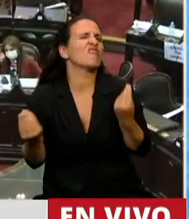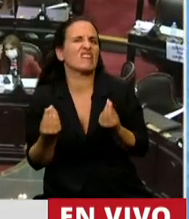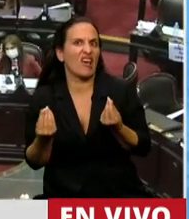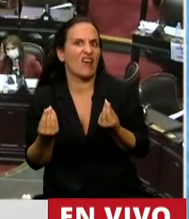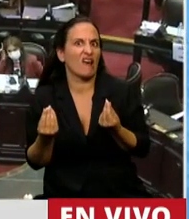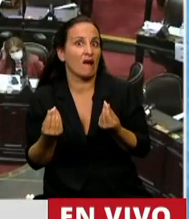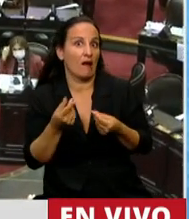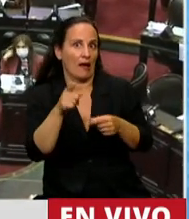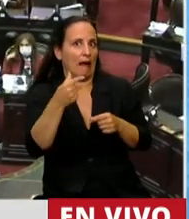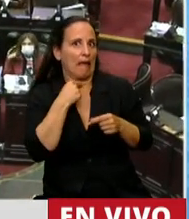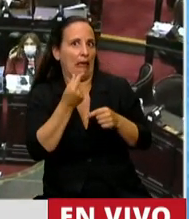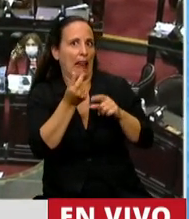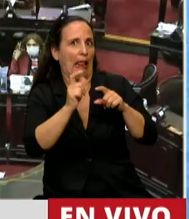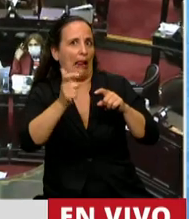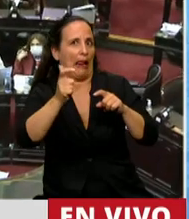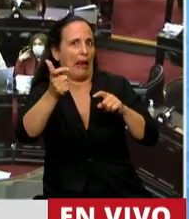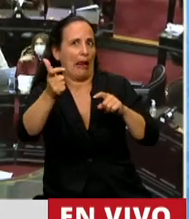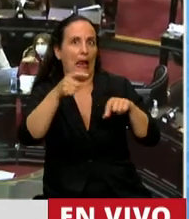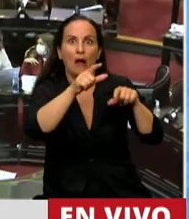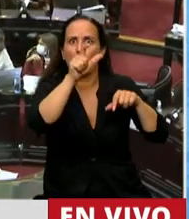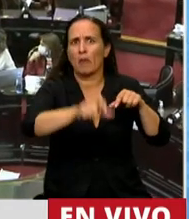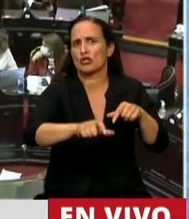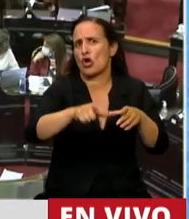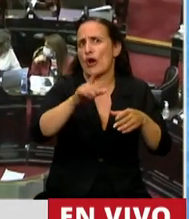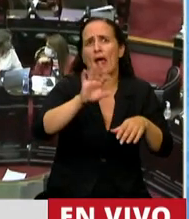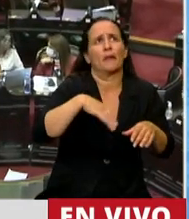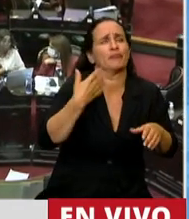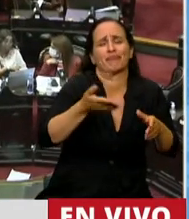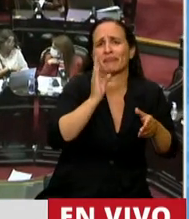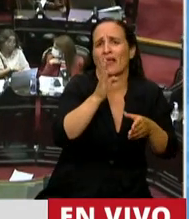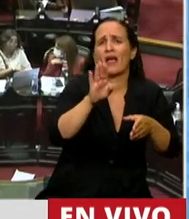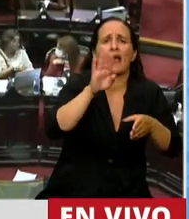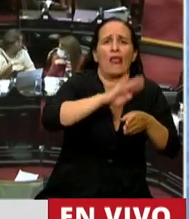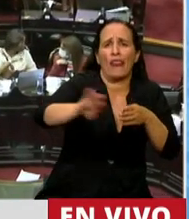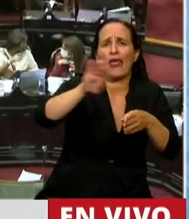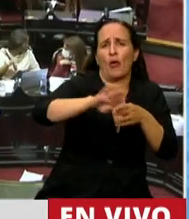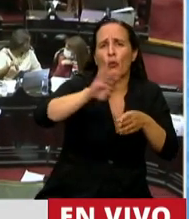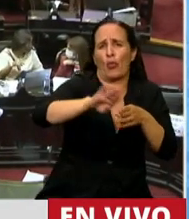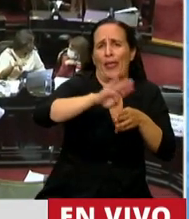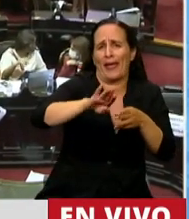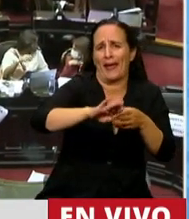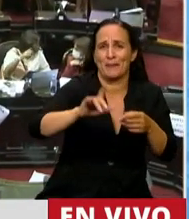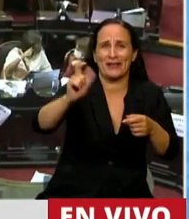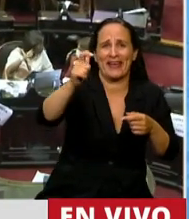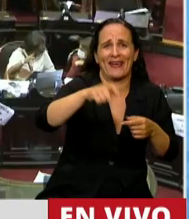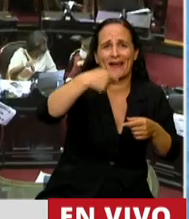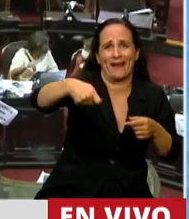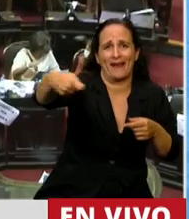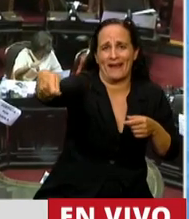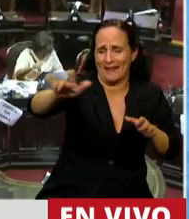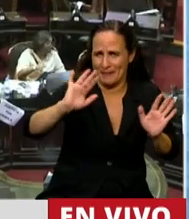que el capital se ajuste y que este hombre no importa que sea deudor toda su vida, porque las actualizaciones de capital van al final.